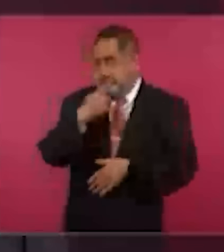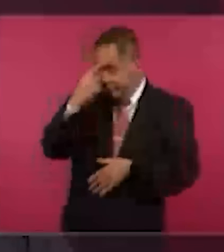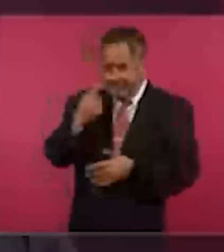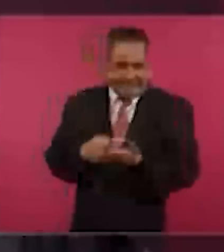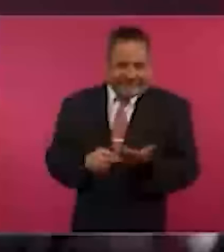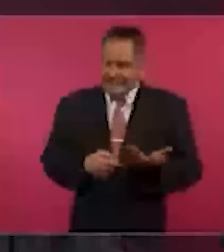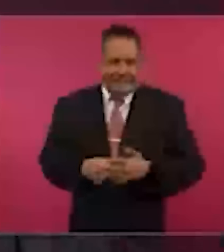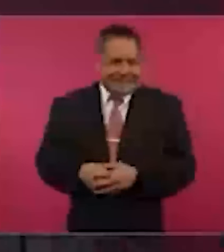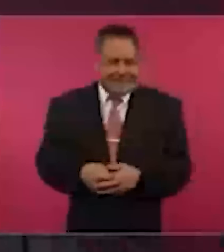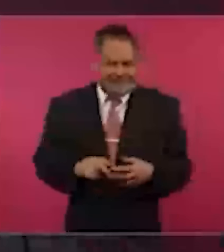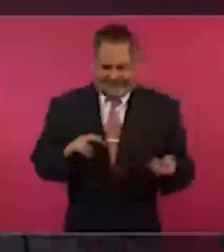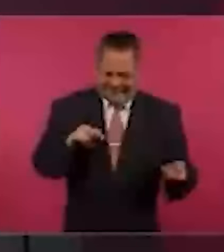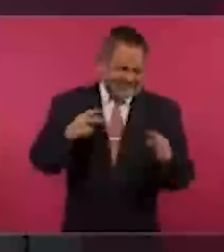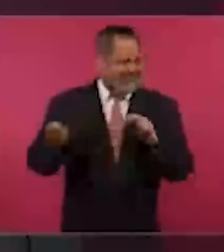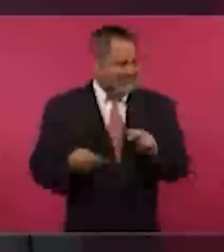Es el mundo al revés.